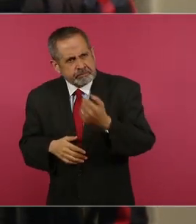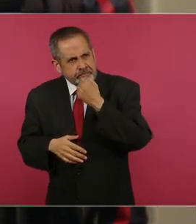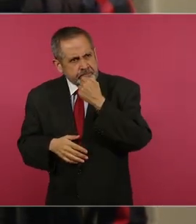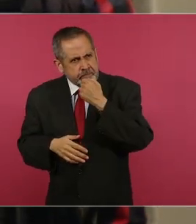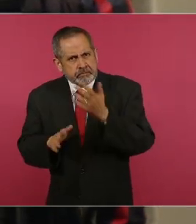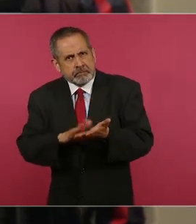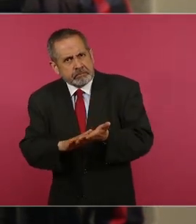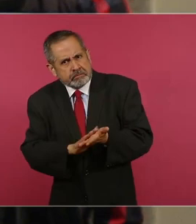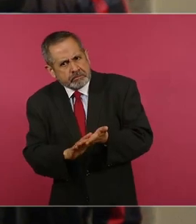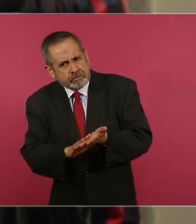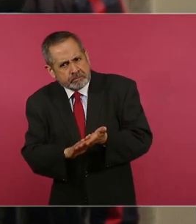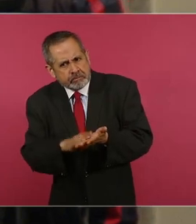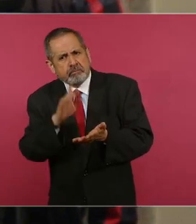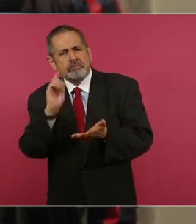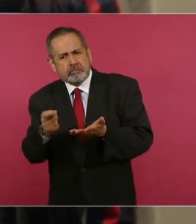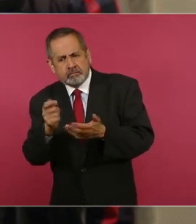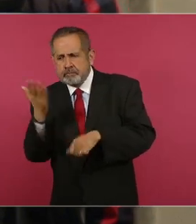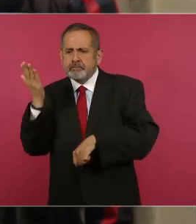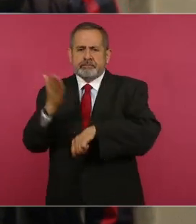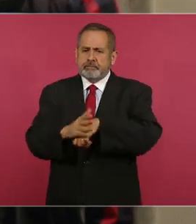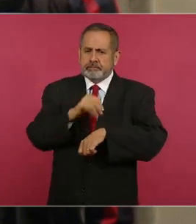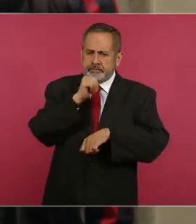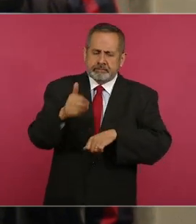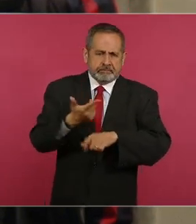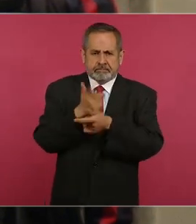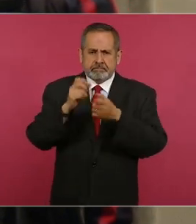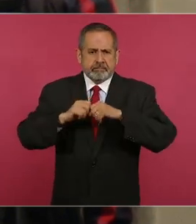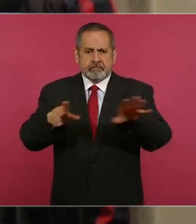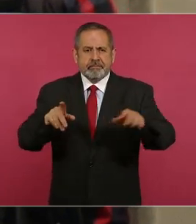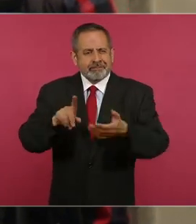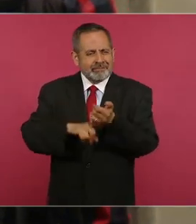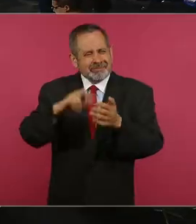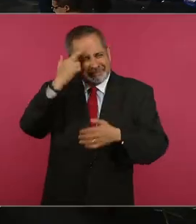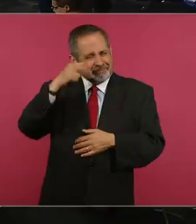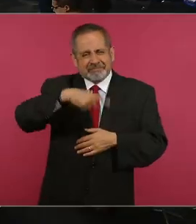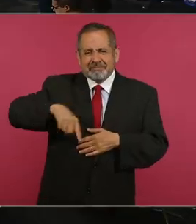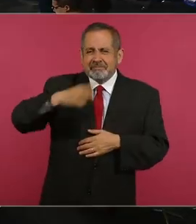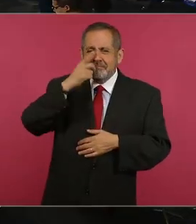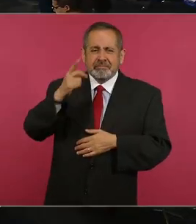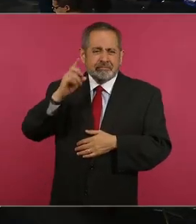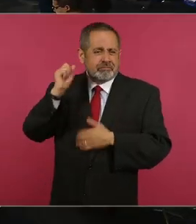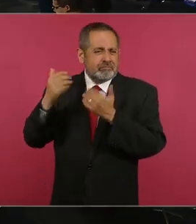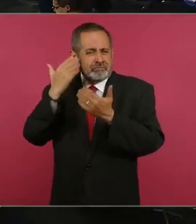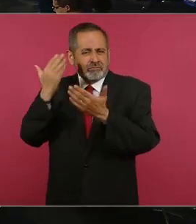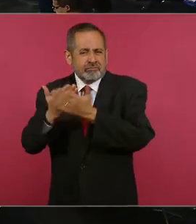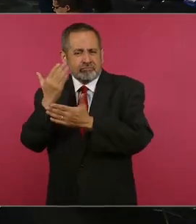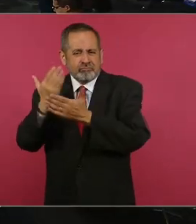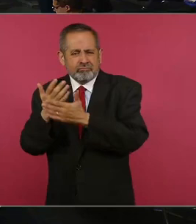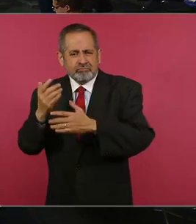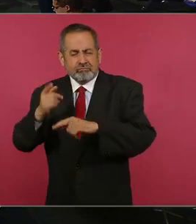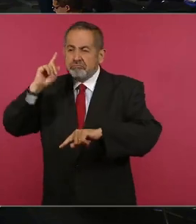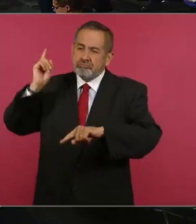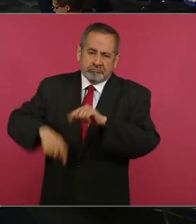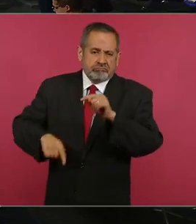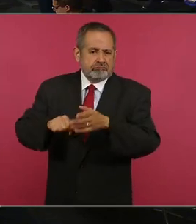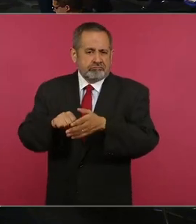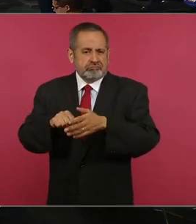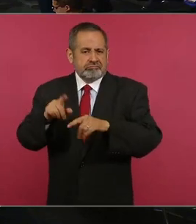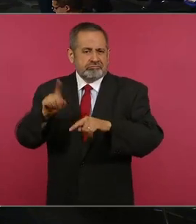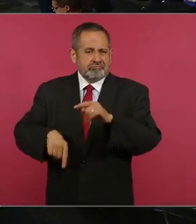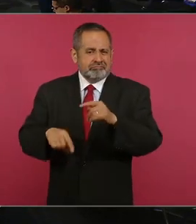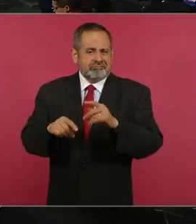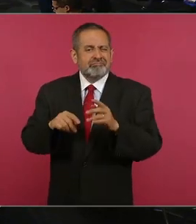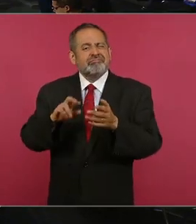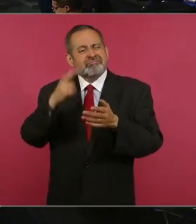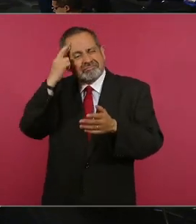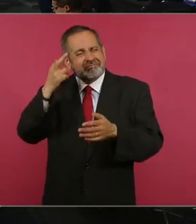estas sanciones implicaban la censura de esta conferencia matutina, incluso se le obligó a bajar varias conferencias de